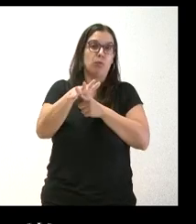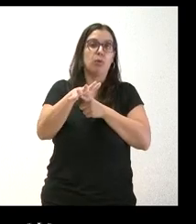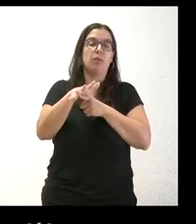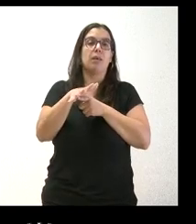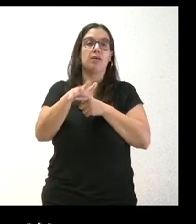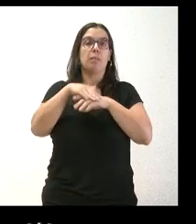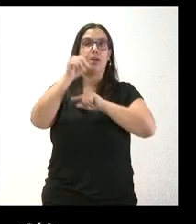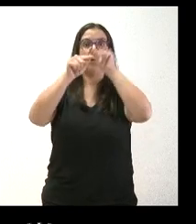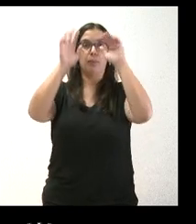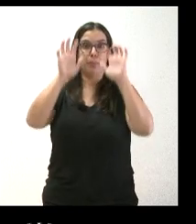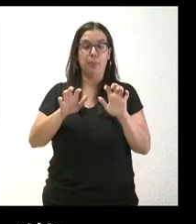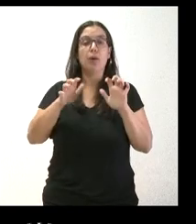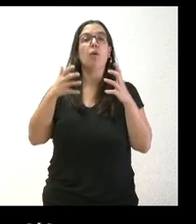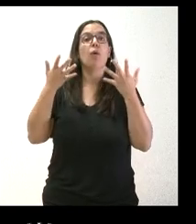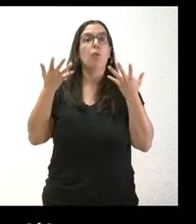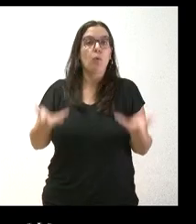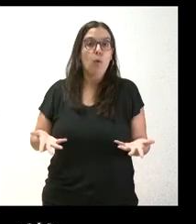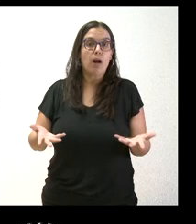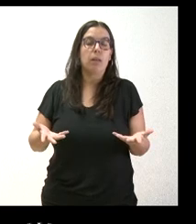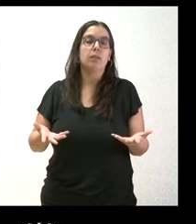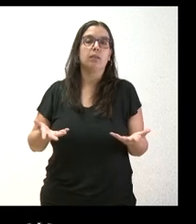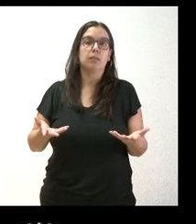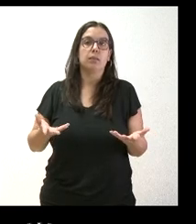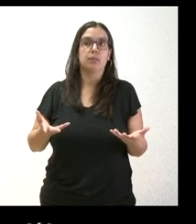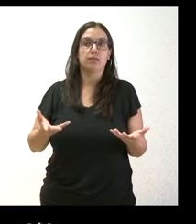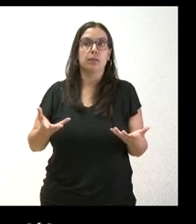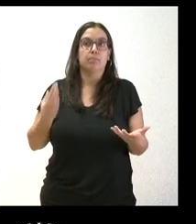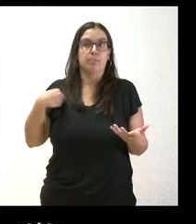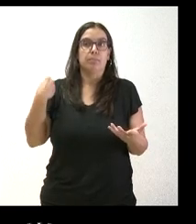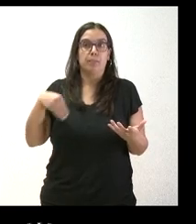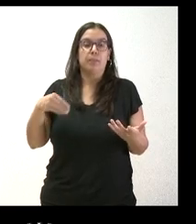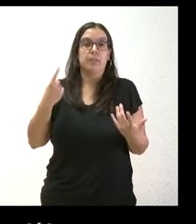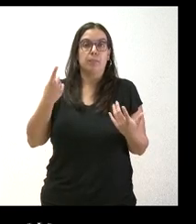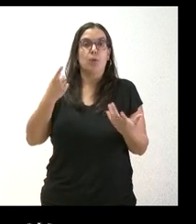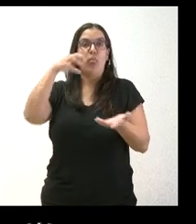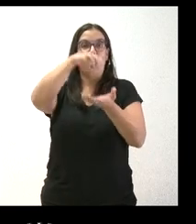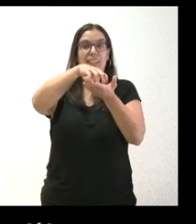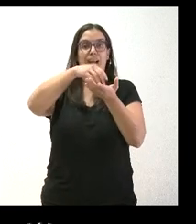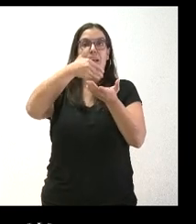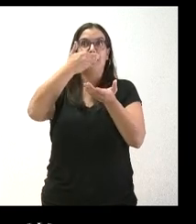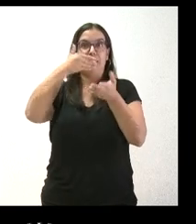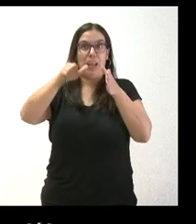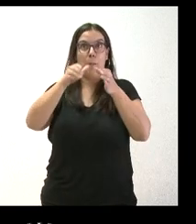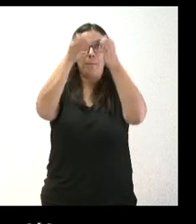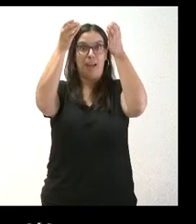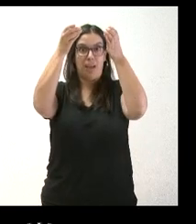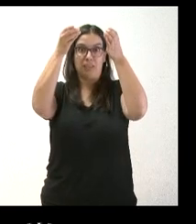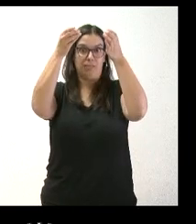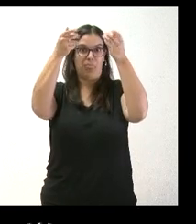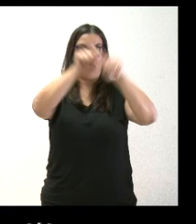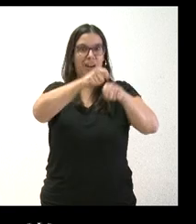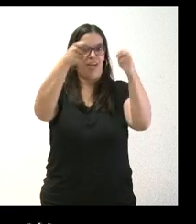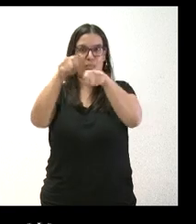reducción de emisiones había sido el que habían dejado de funcionar las centrales térmicas. Sin esa